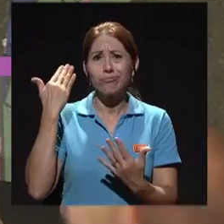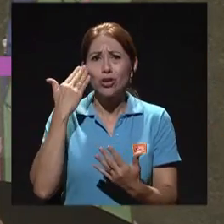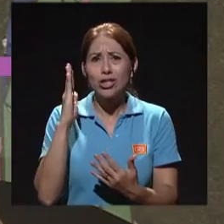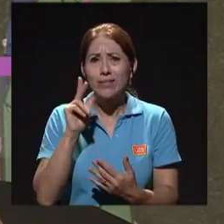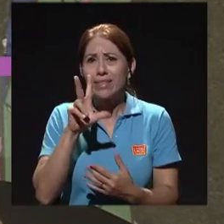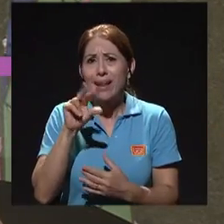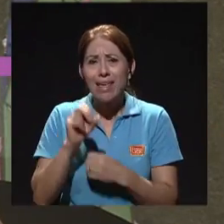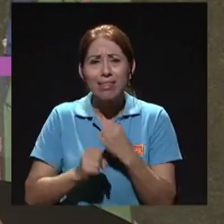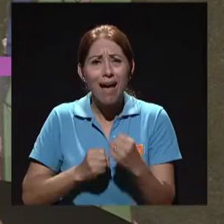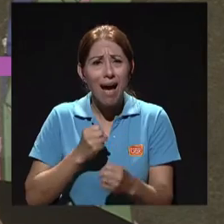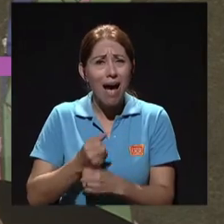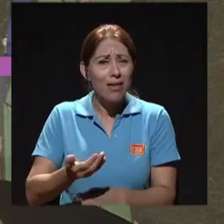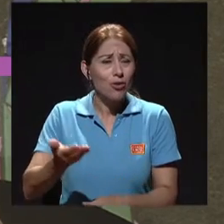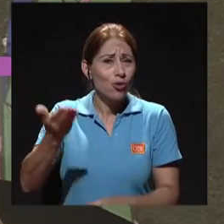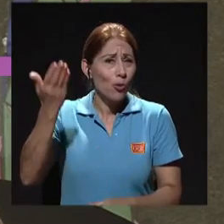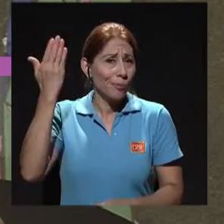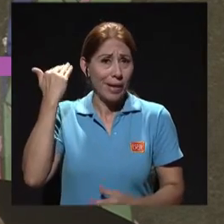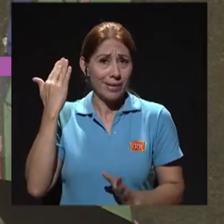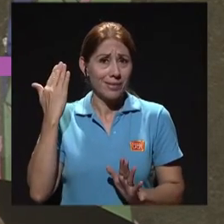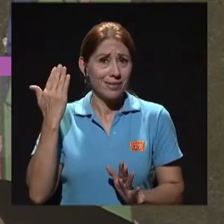no sé, de 30 años o más,